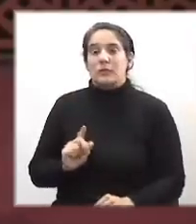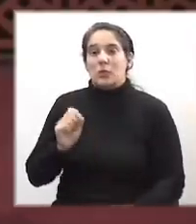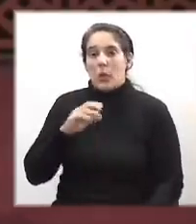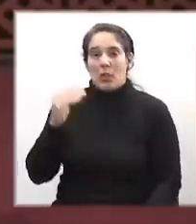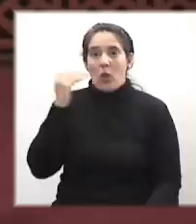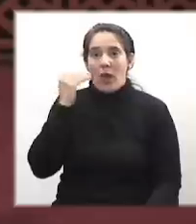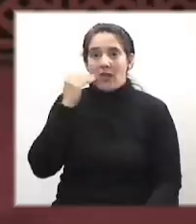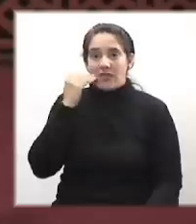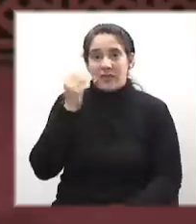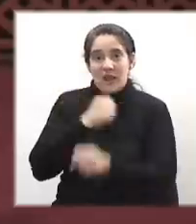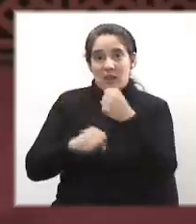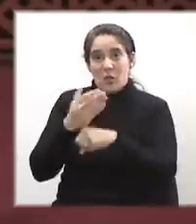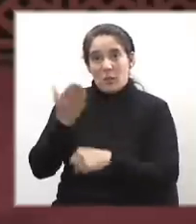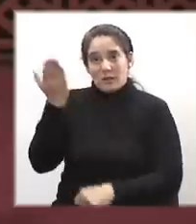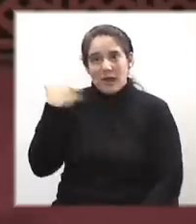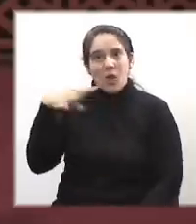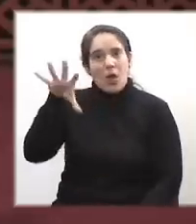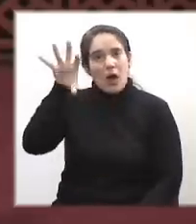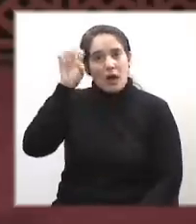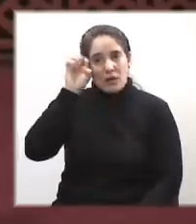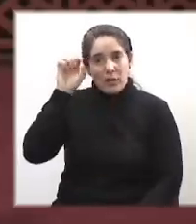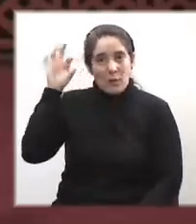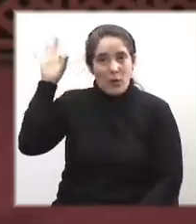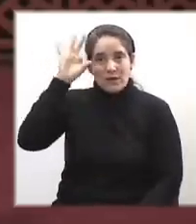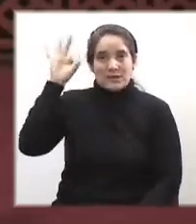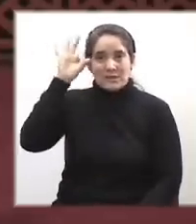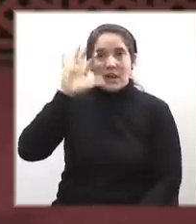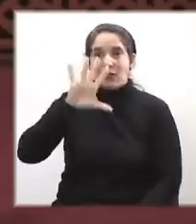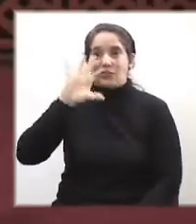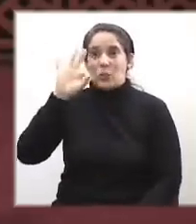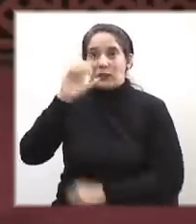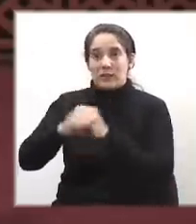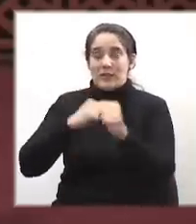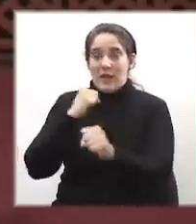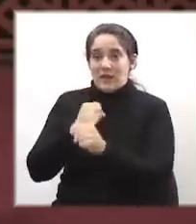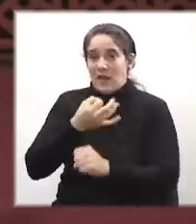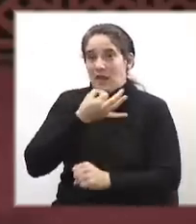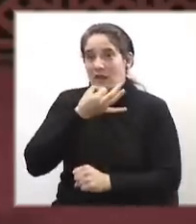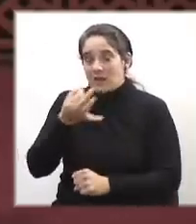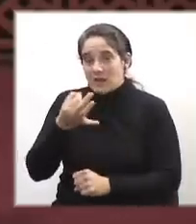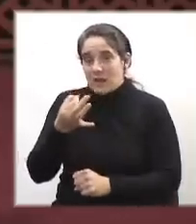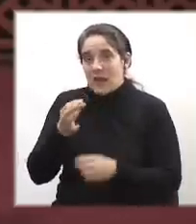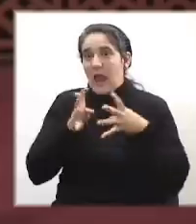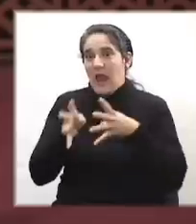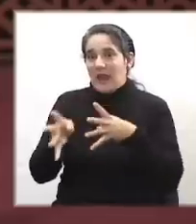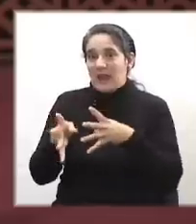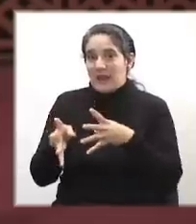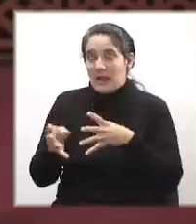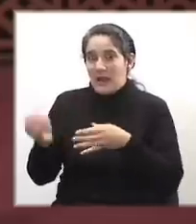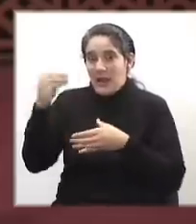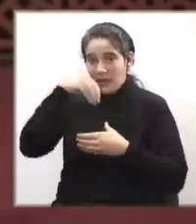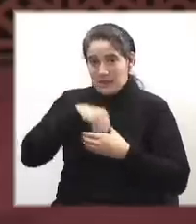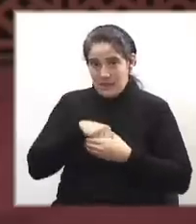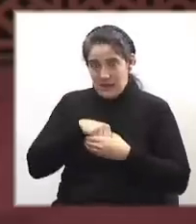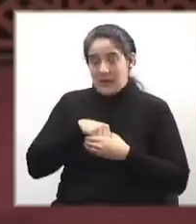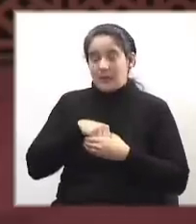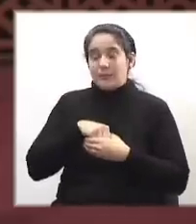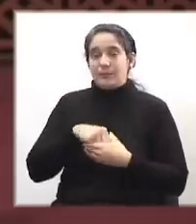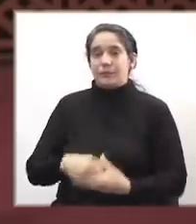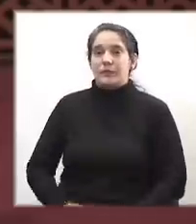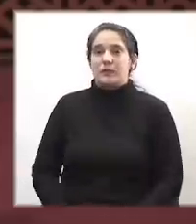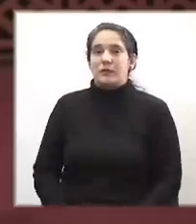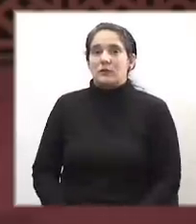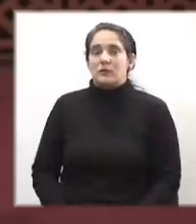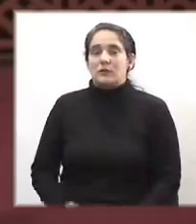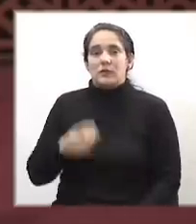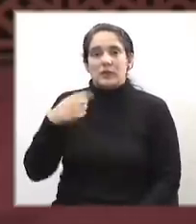abril del año pasado recordamos en el Senado los 50 años de la declaración de la guerra interna, del Estado de guerra interna,